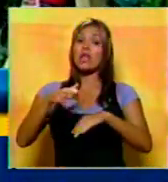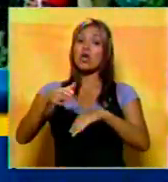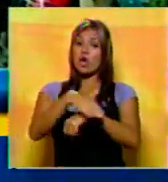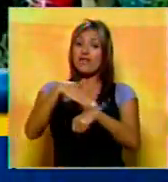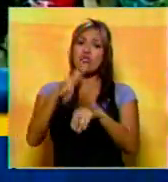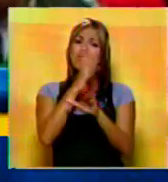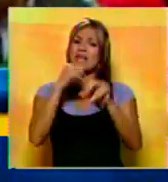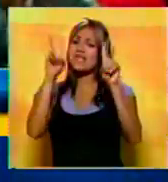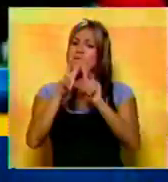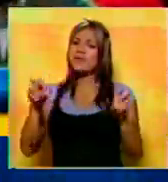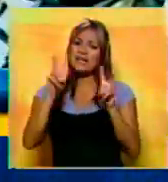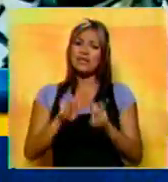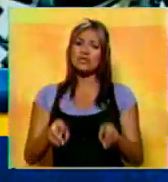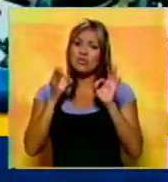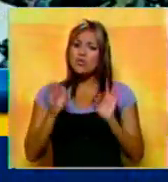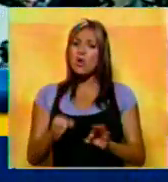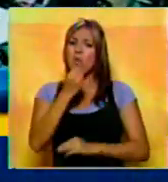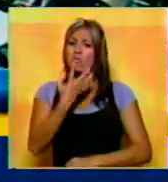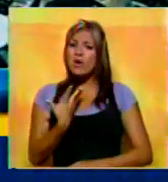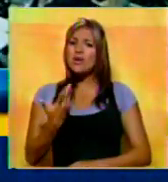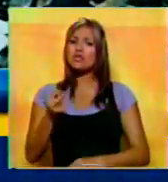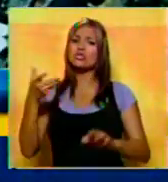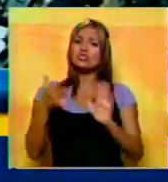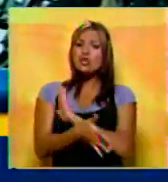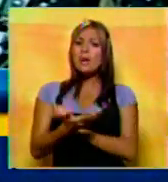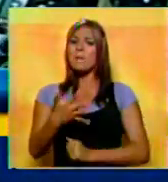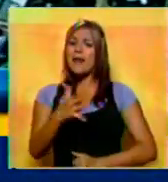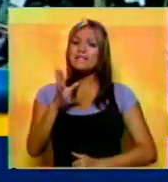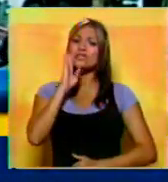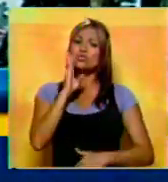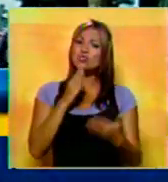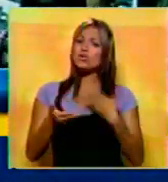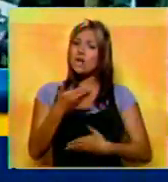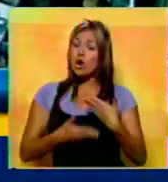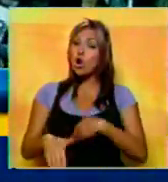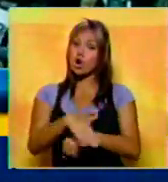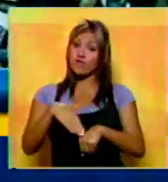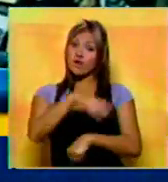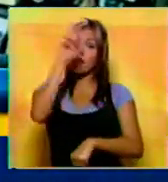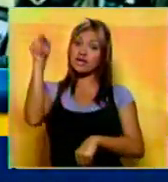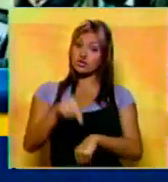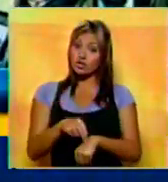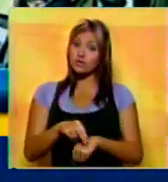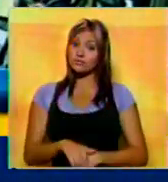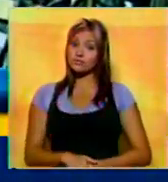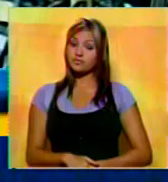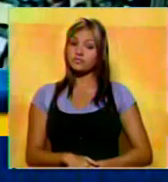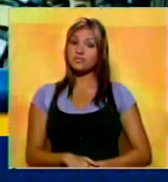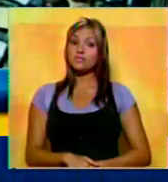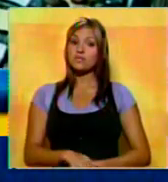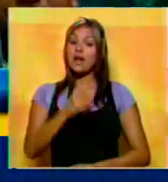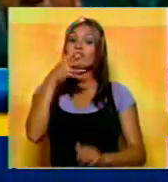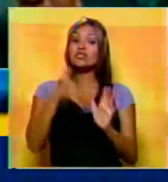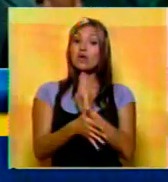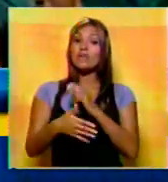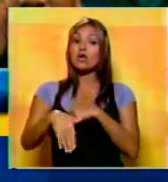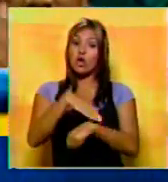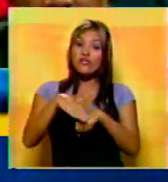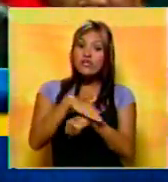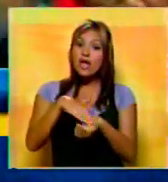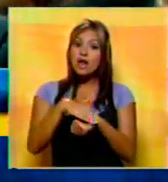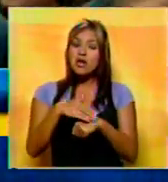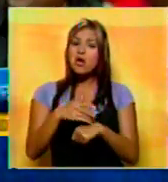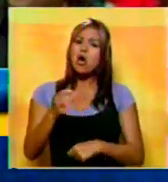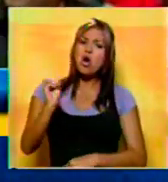realizan investigaciones concretas en relación a presuntas irregularidades en el gobierno nacional. ...de la gestión gubernamental. O es que